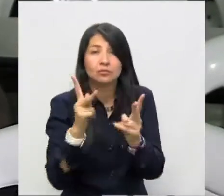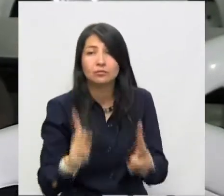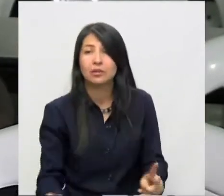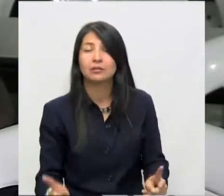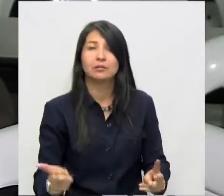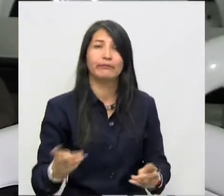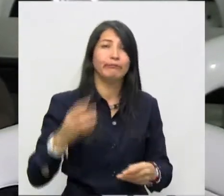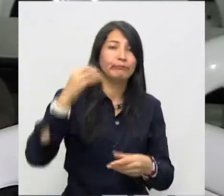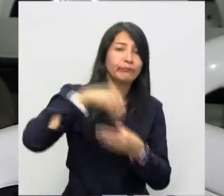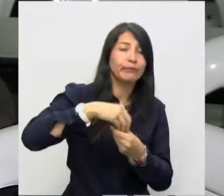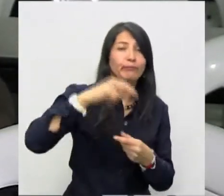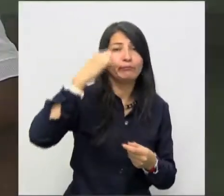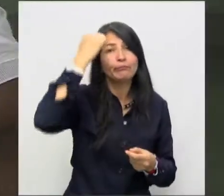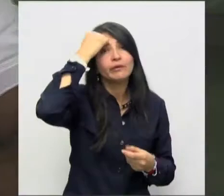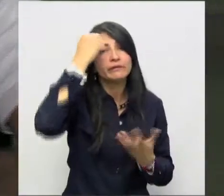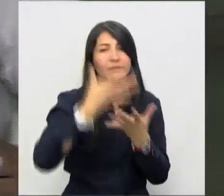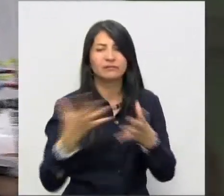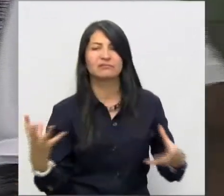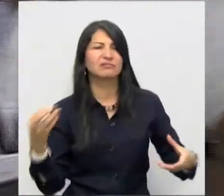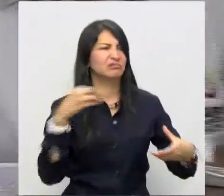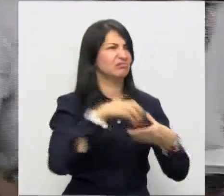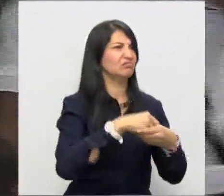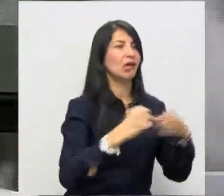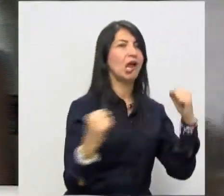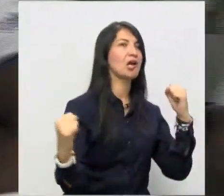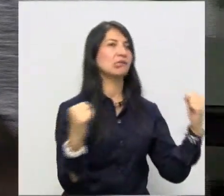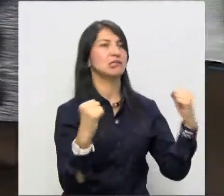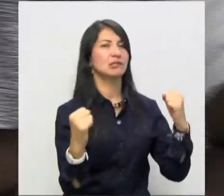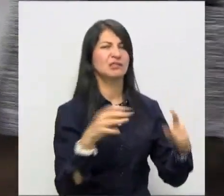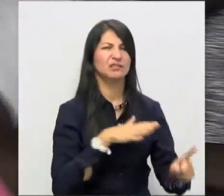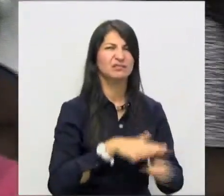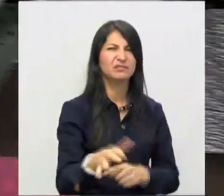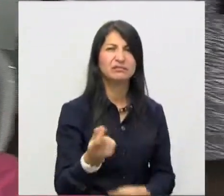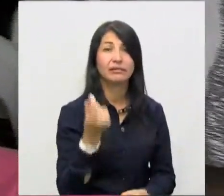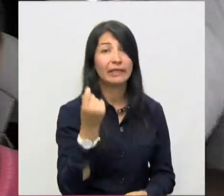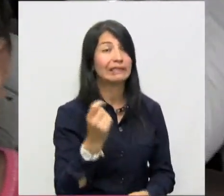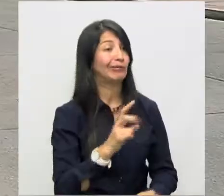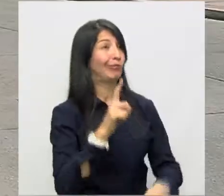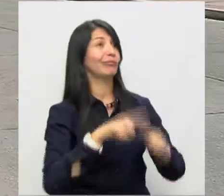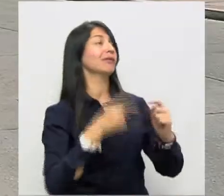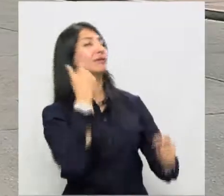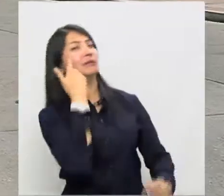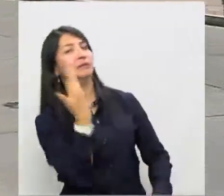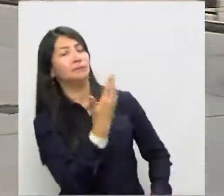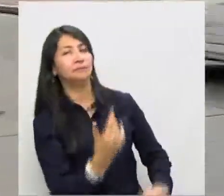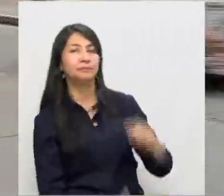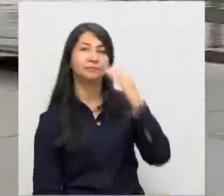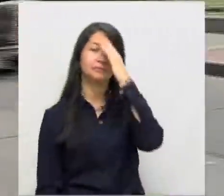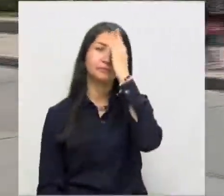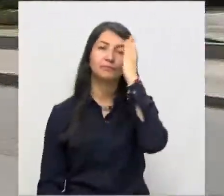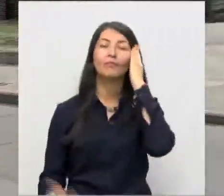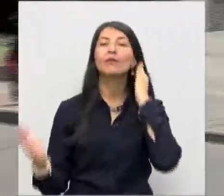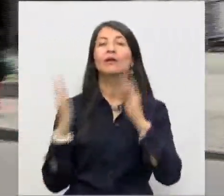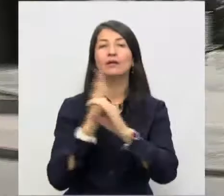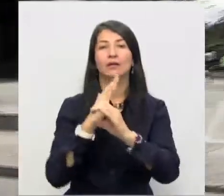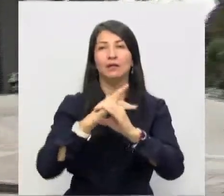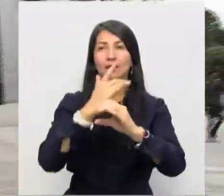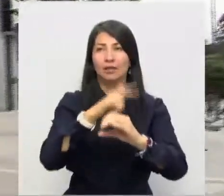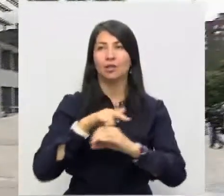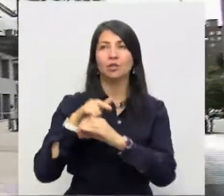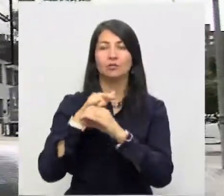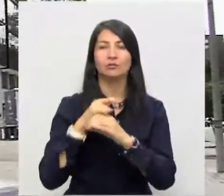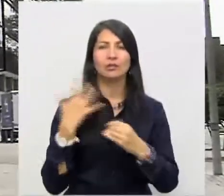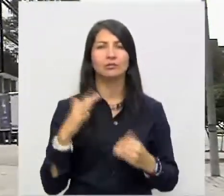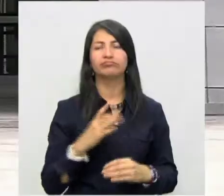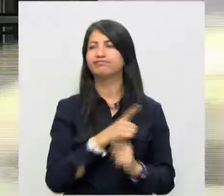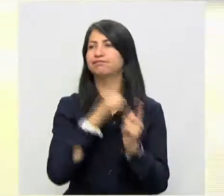administrativo, acuda a esa sede o lugar de trabajo o sede académica. Por este caso, la Contraloría General trasladó